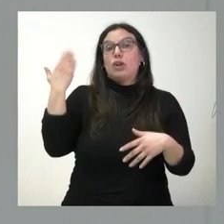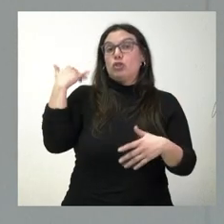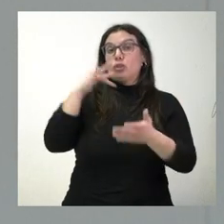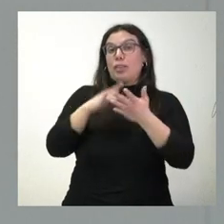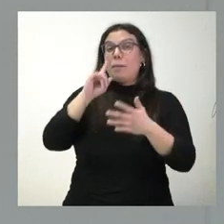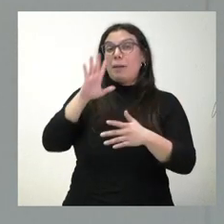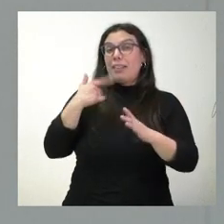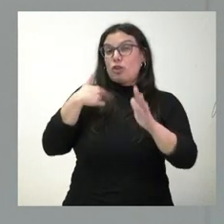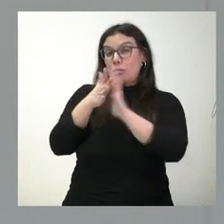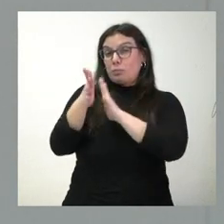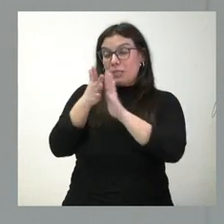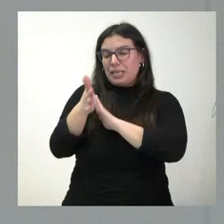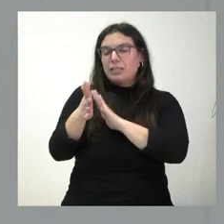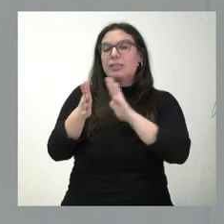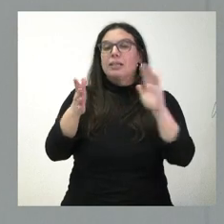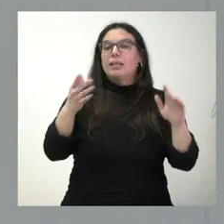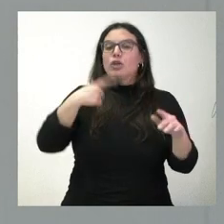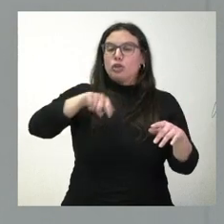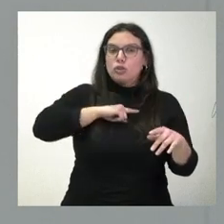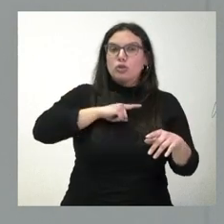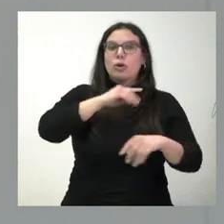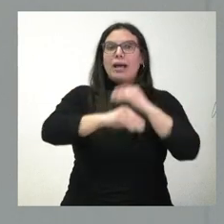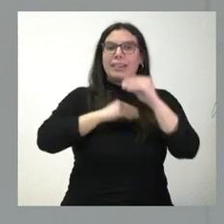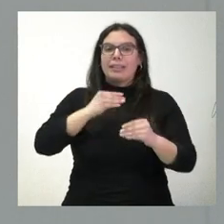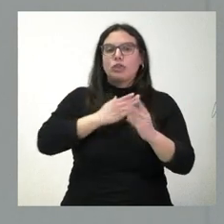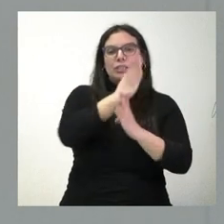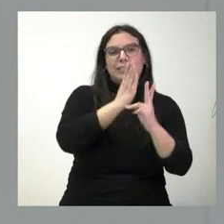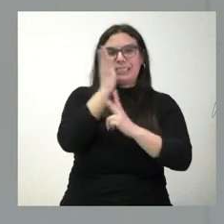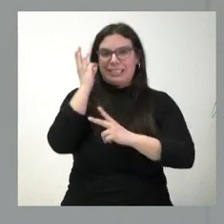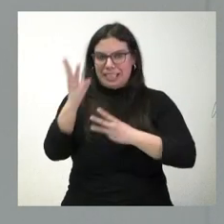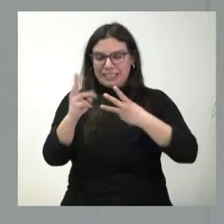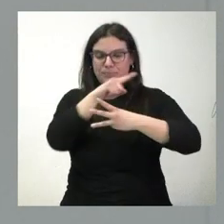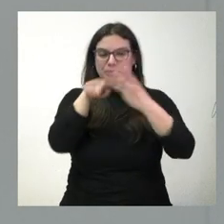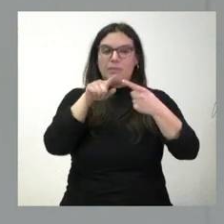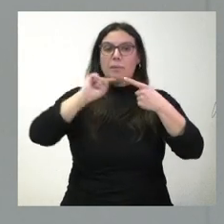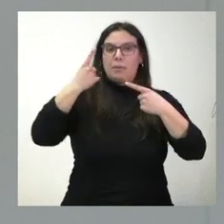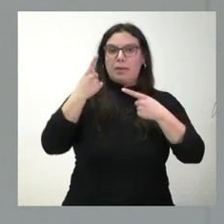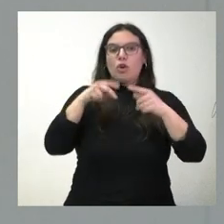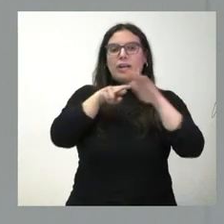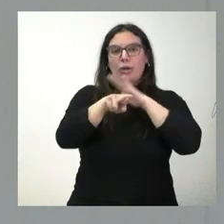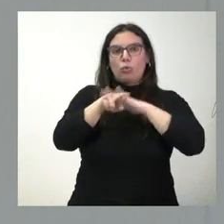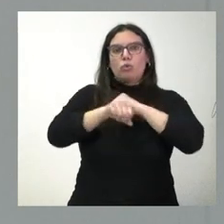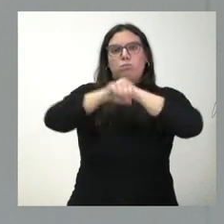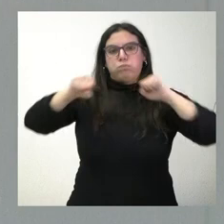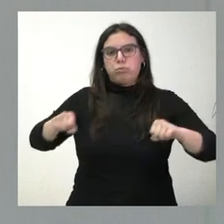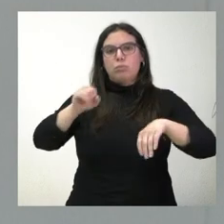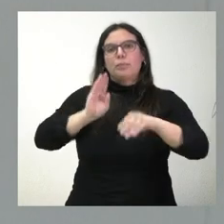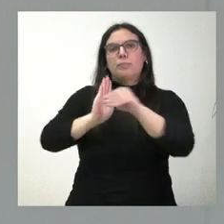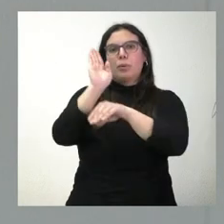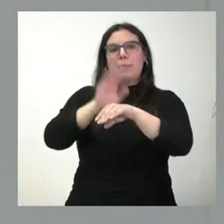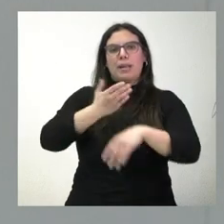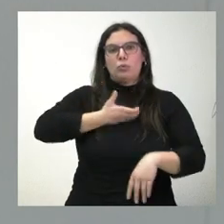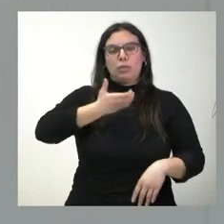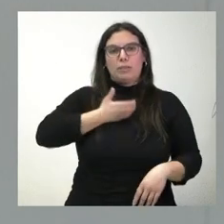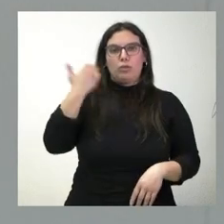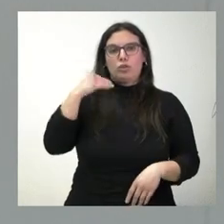creo recordar o signifique que estamos actuando a través de una triple vía. Por un lado, fortaleciendo los recursos que destinamos al Ayuntamiento de Soria para su